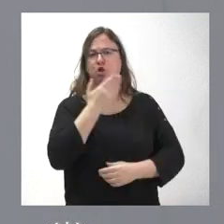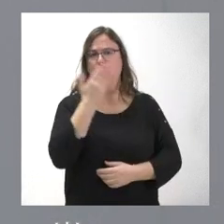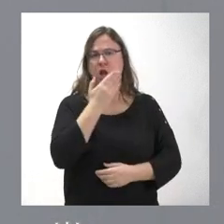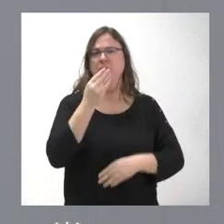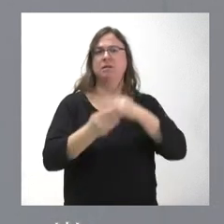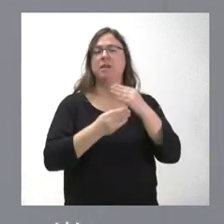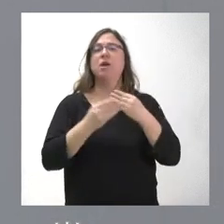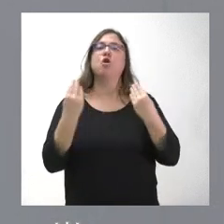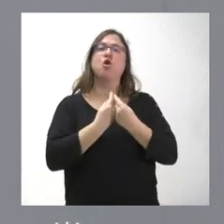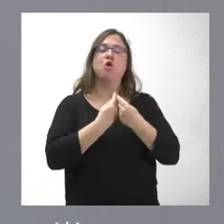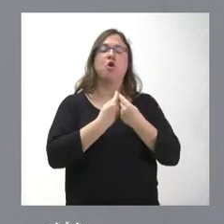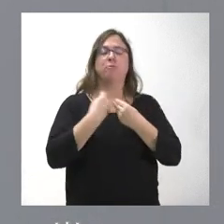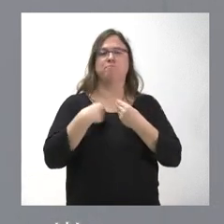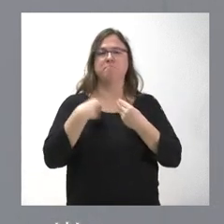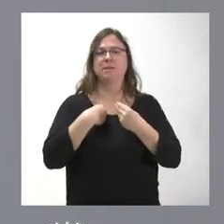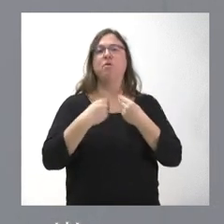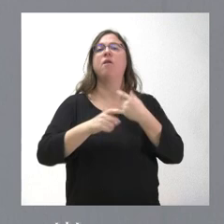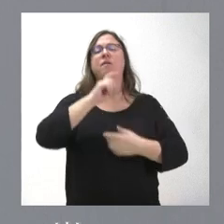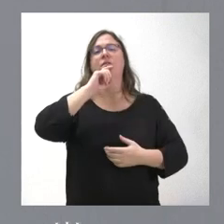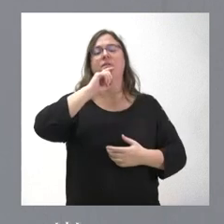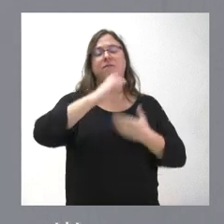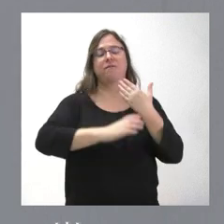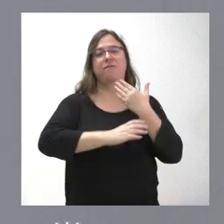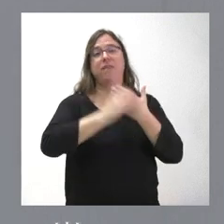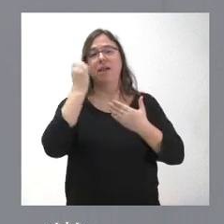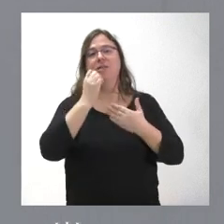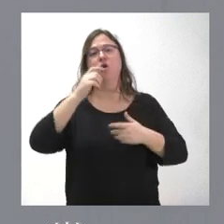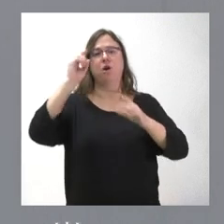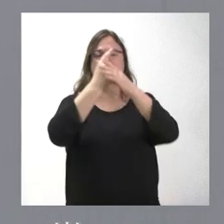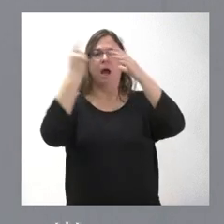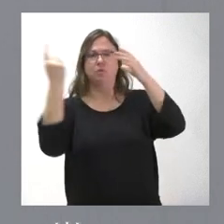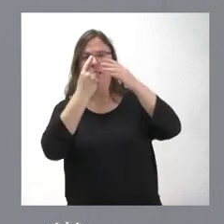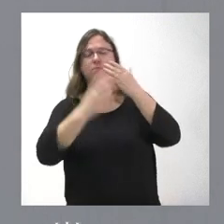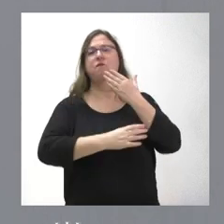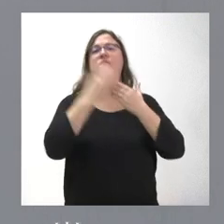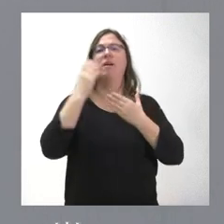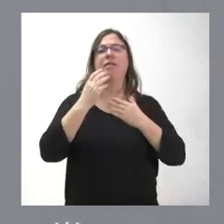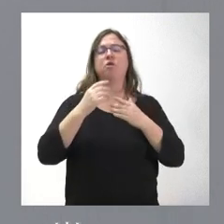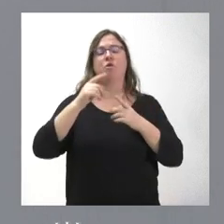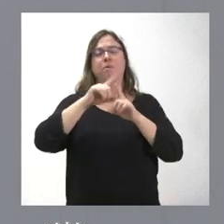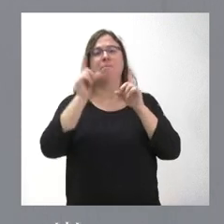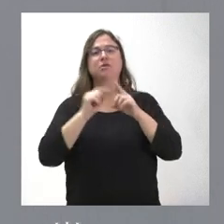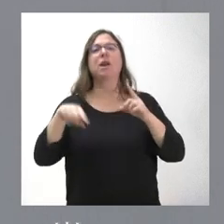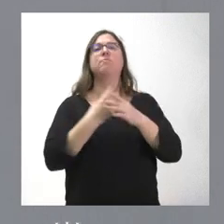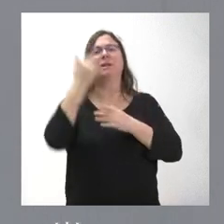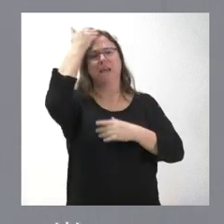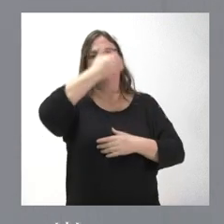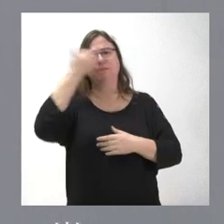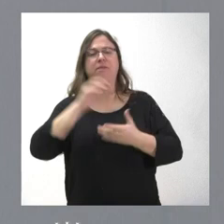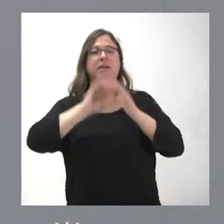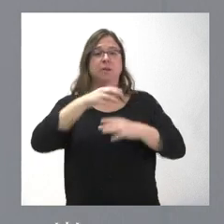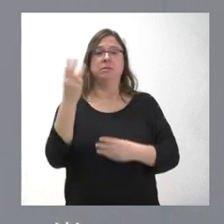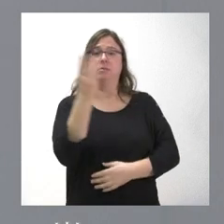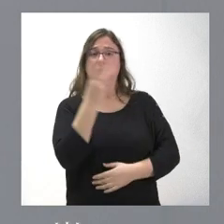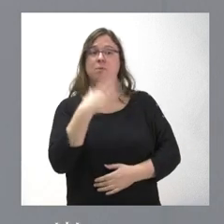desarrollar con la Federación de Autismo, con la Fundación Personas y con la Federación de Parálisis Cerebral, Aspace, Castilla y León. Este programa va a posibilitar